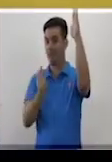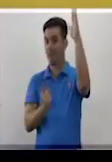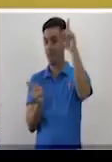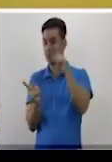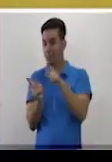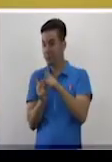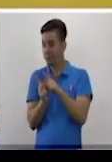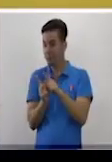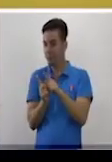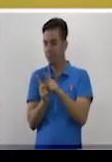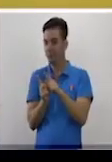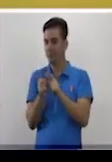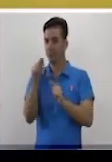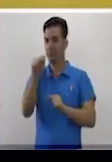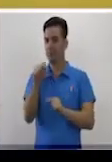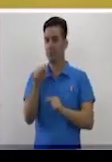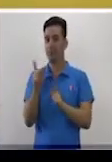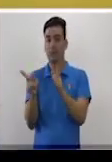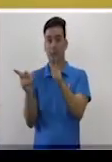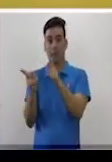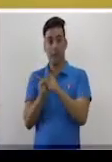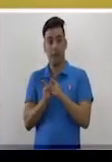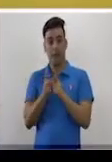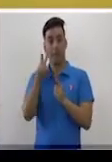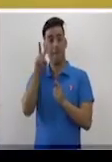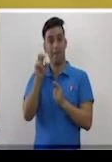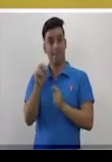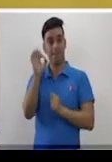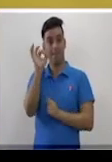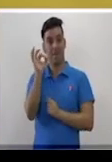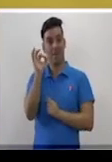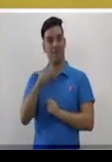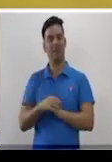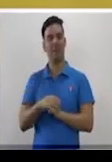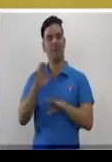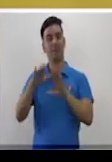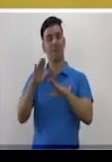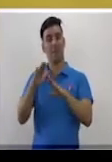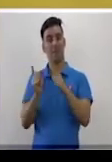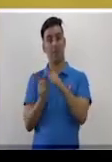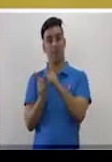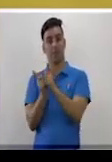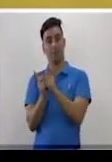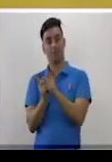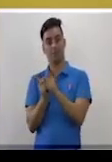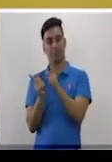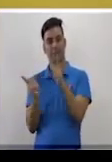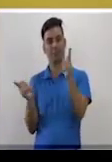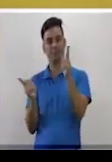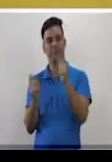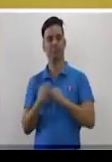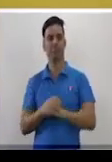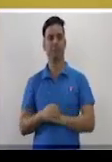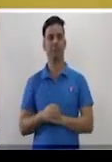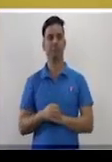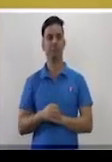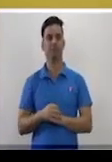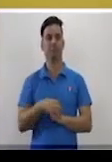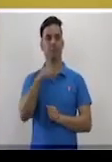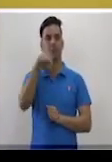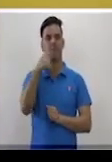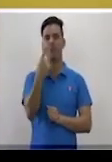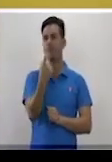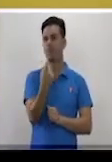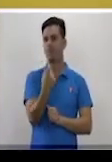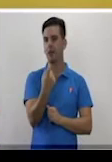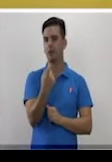dependían los otros, ¿sí? El mediano y el mayor. Por tanto, nos falta hallar la amplitud